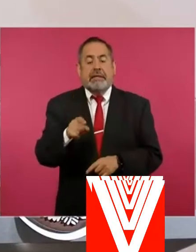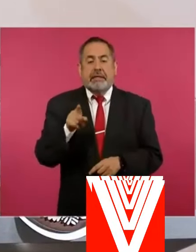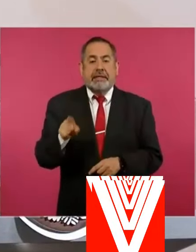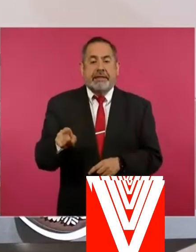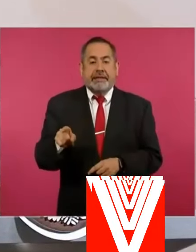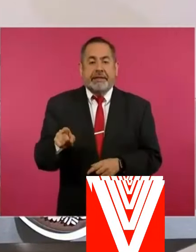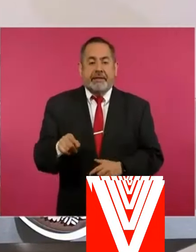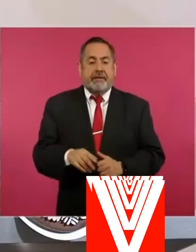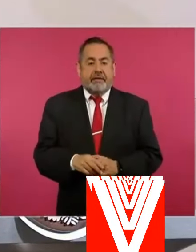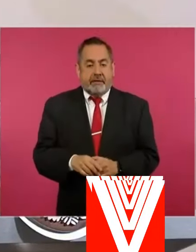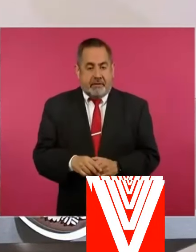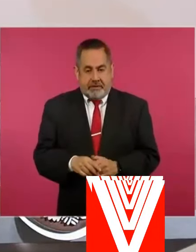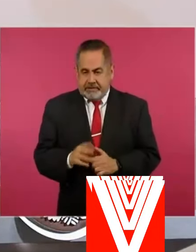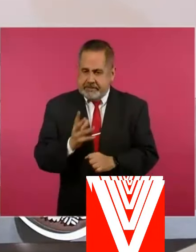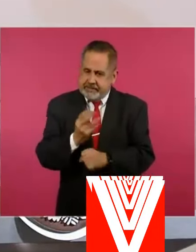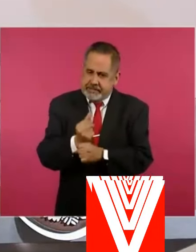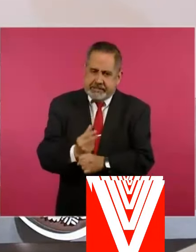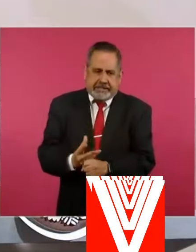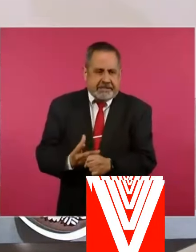se está corrigiendo